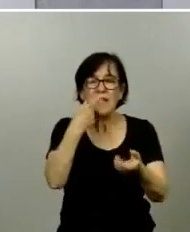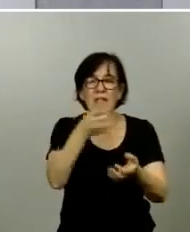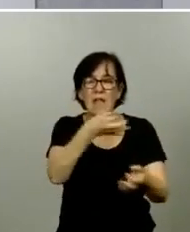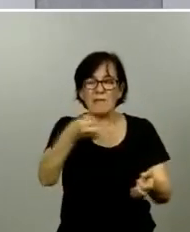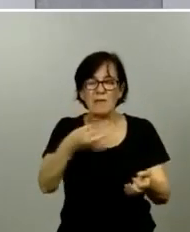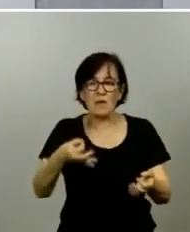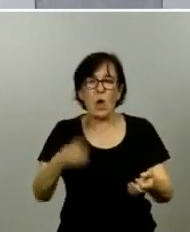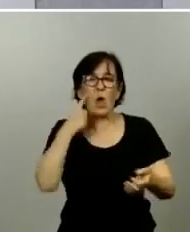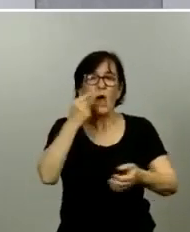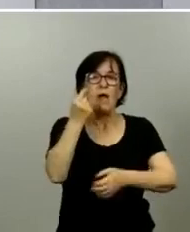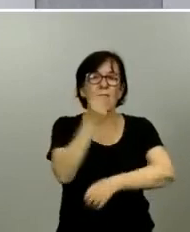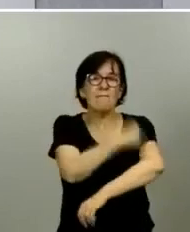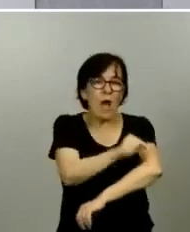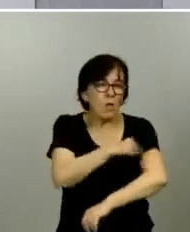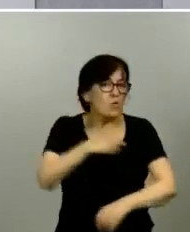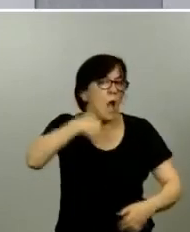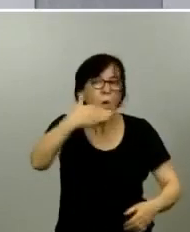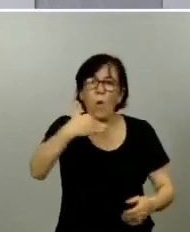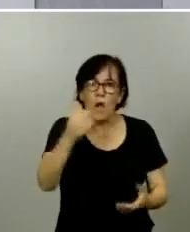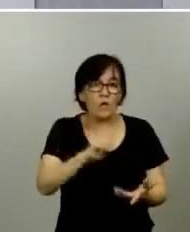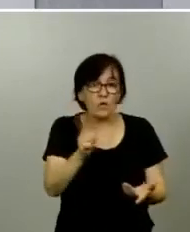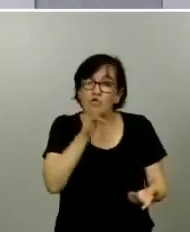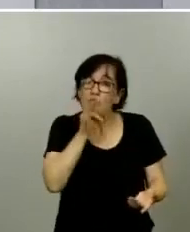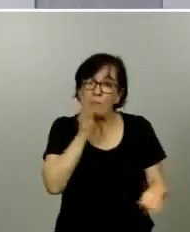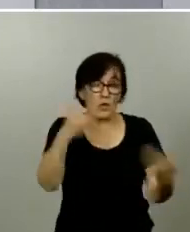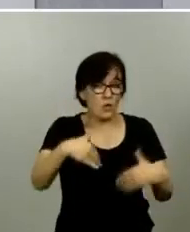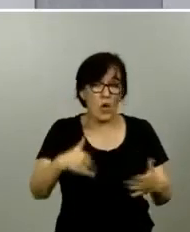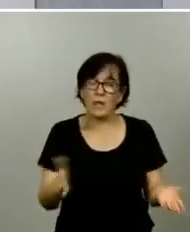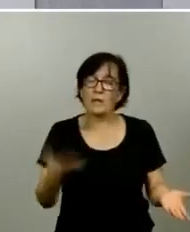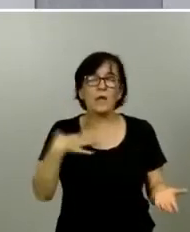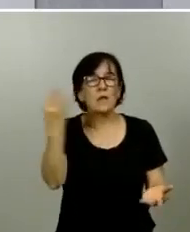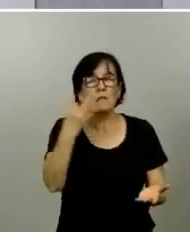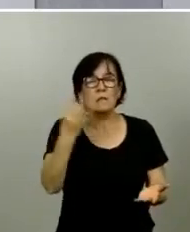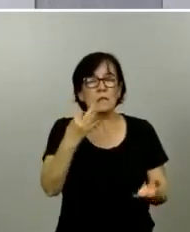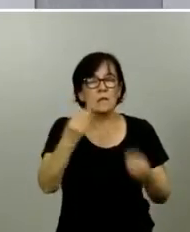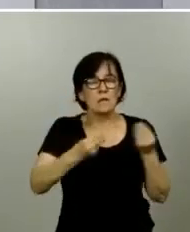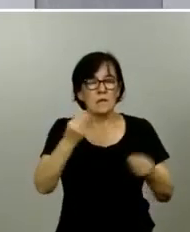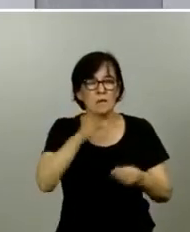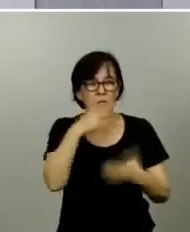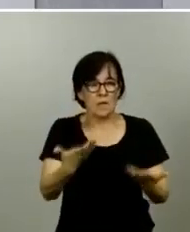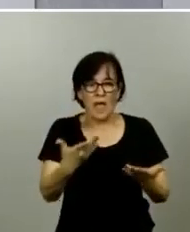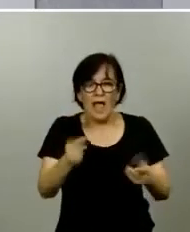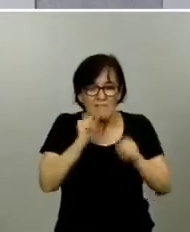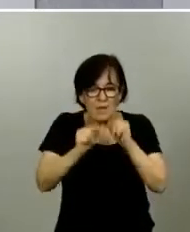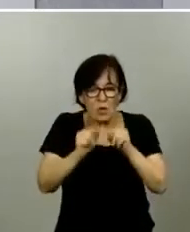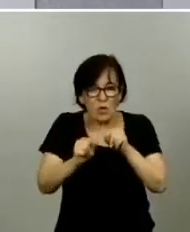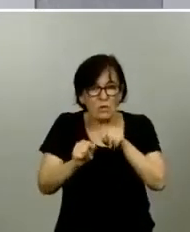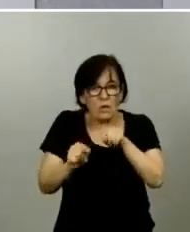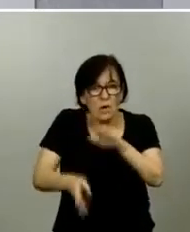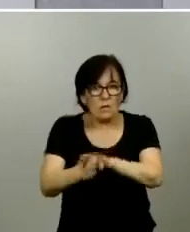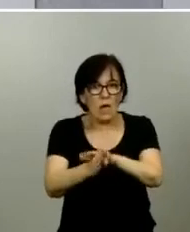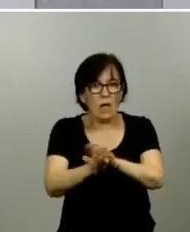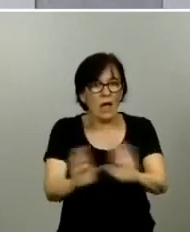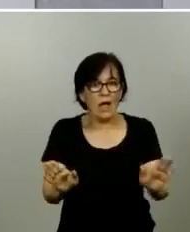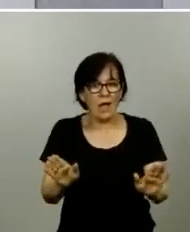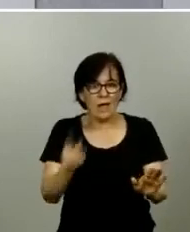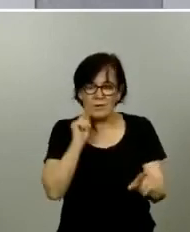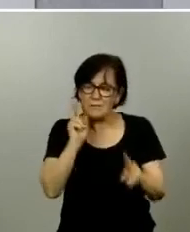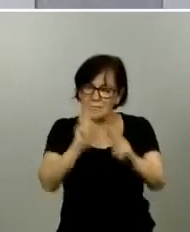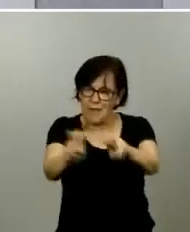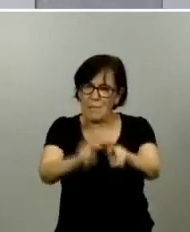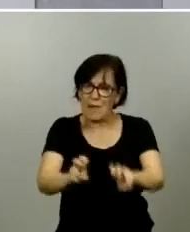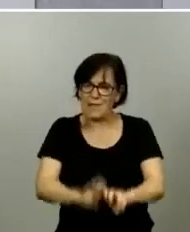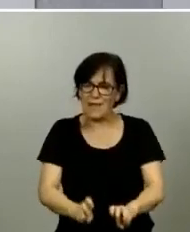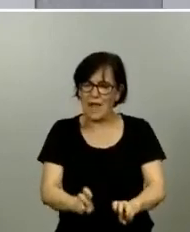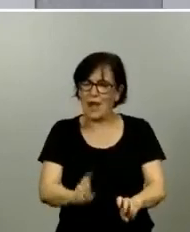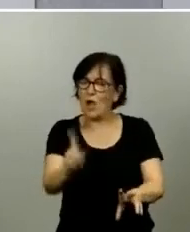vacuna y no lo tenemos no lo tenemos por tanto hay que tener y el virus está ahí el virus seguimos investigándolo pero está ahí no lo hemos de